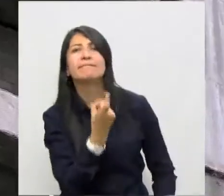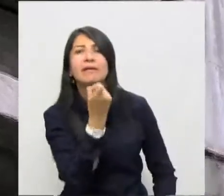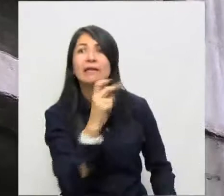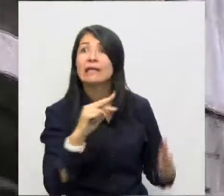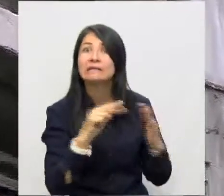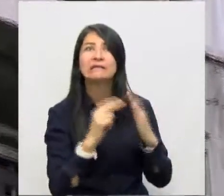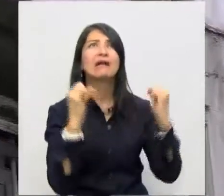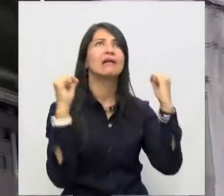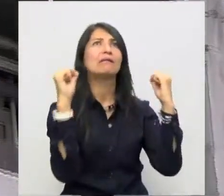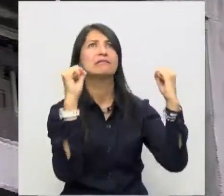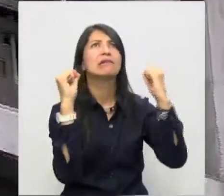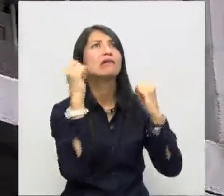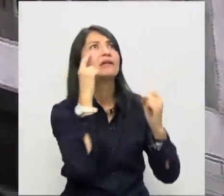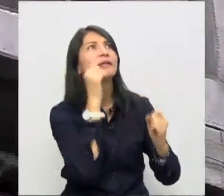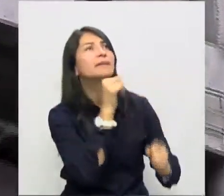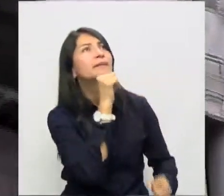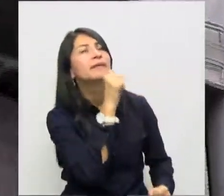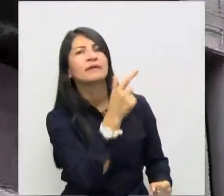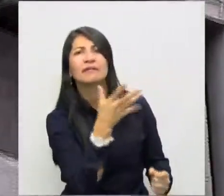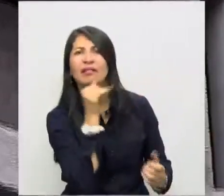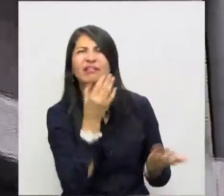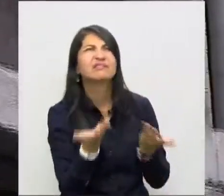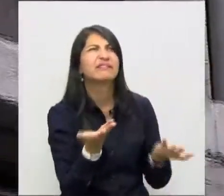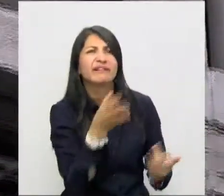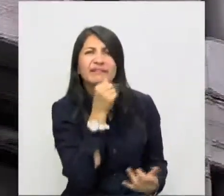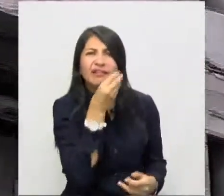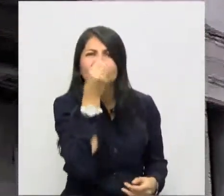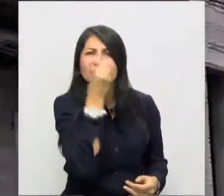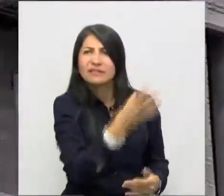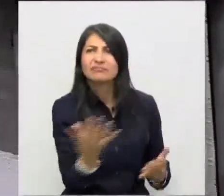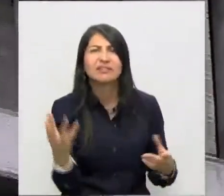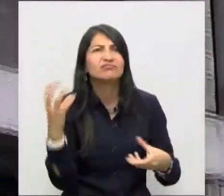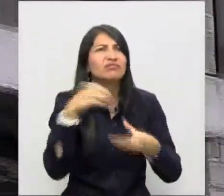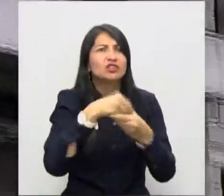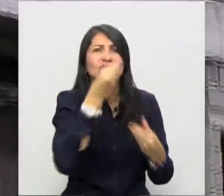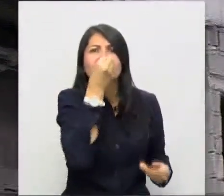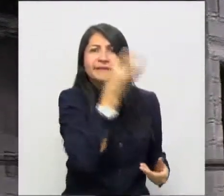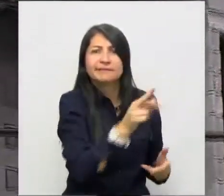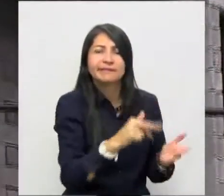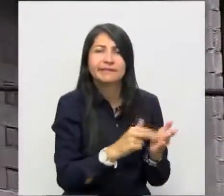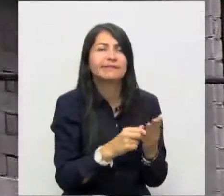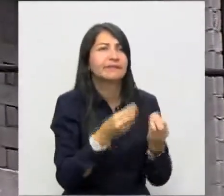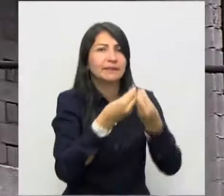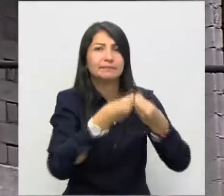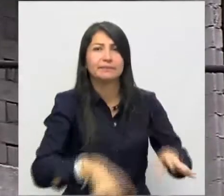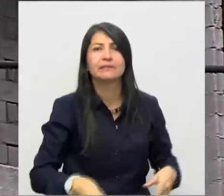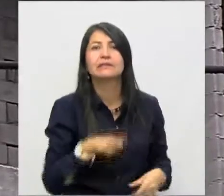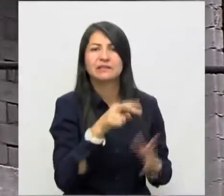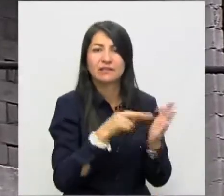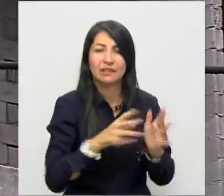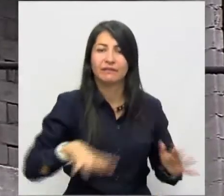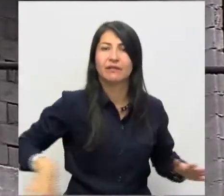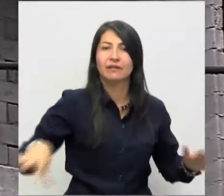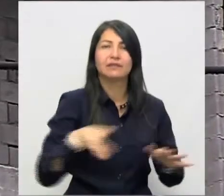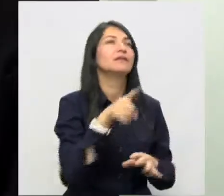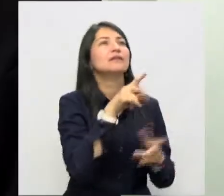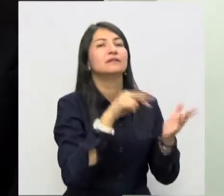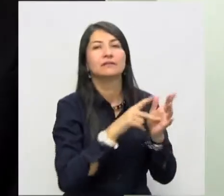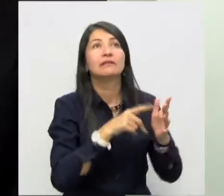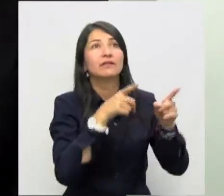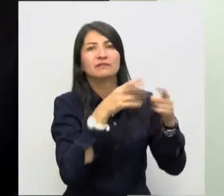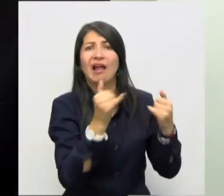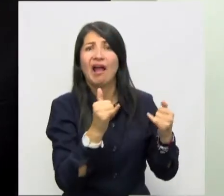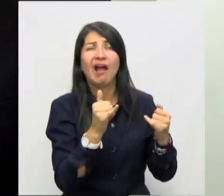amenaza con borbelse inservible, no presta utilidad pública y, al mismo tiempo, en términos populares,